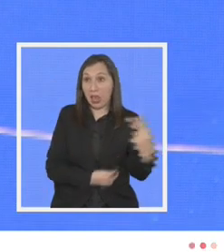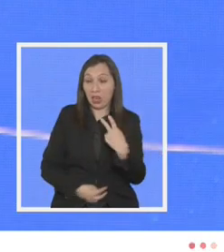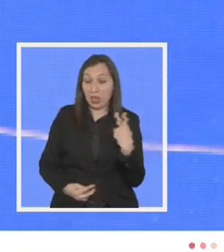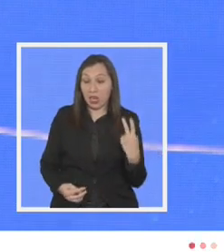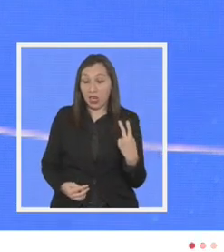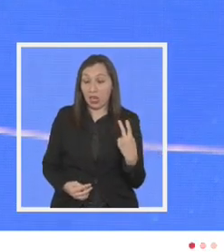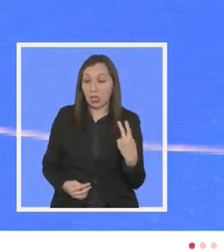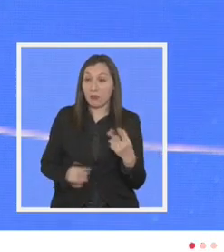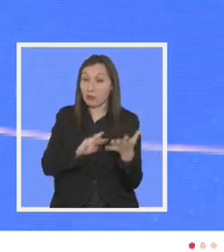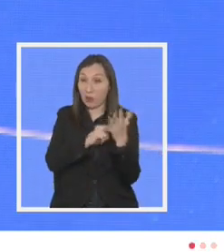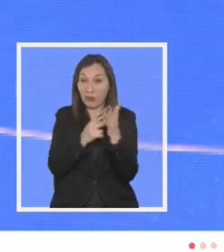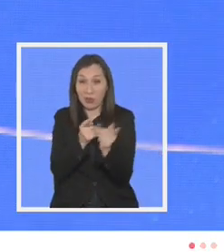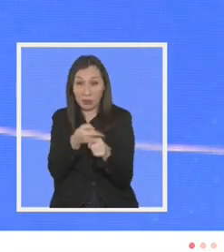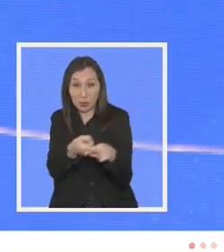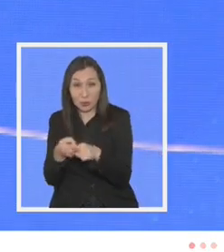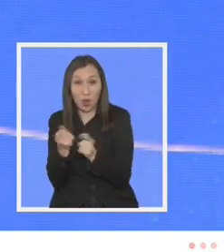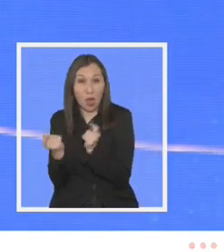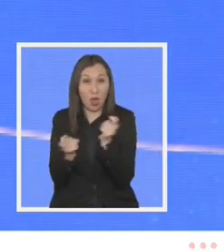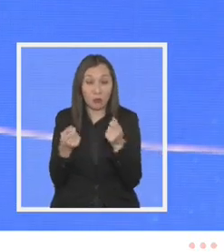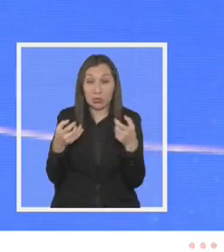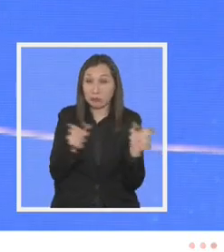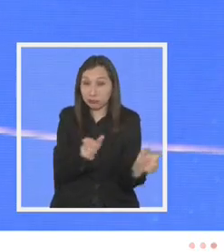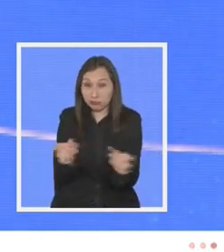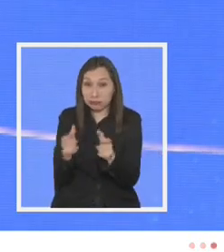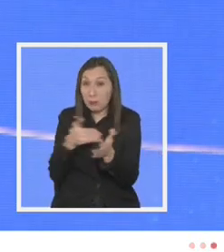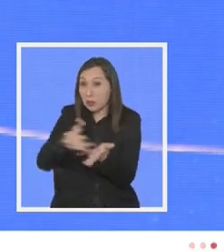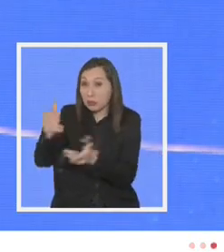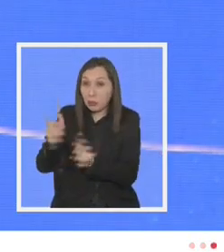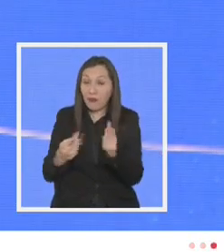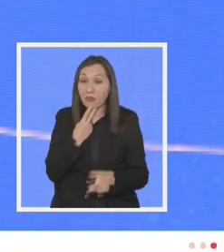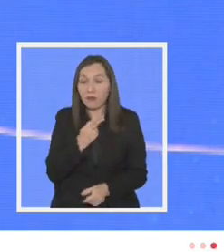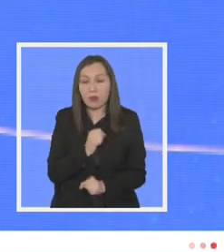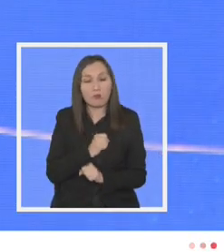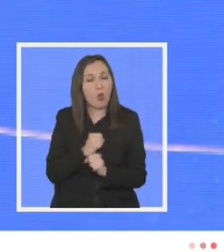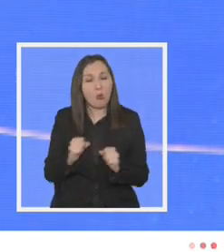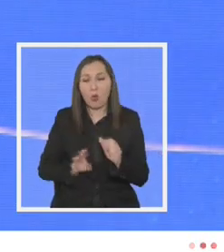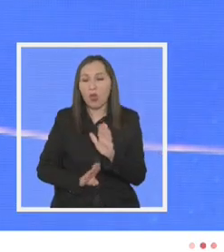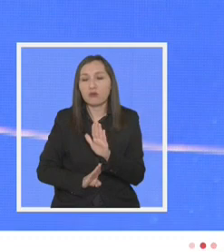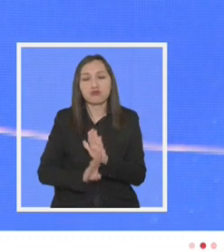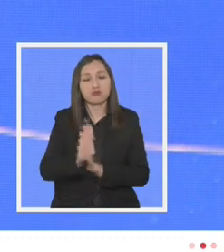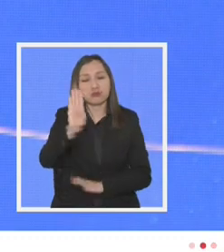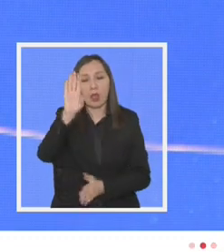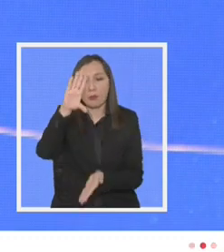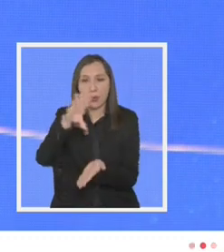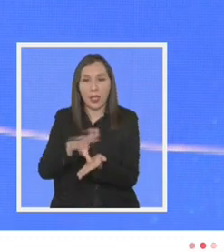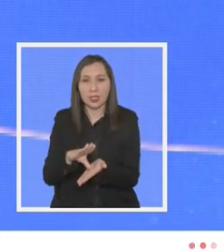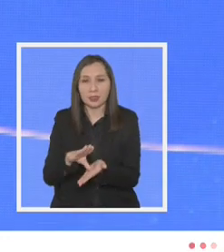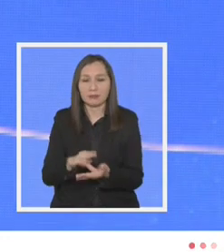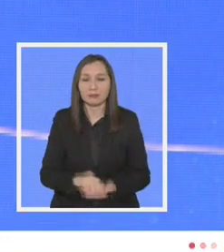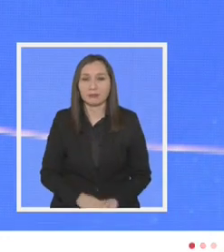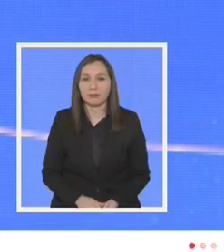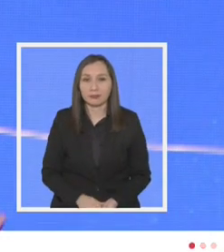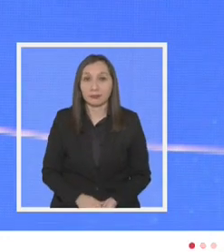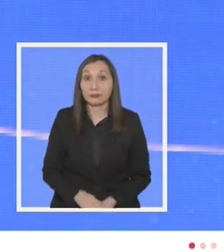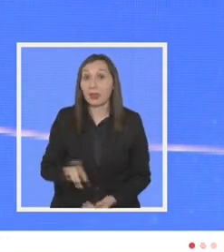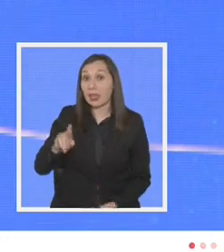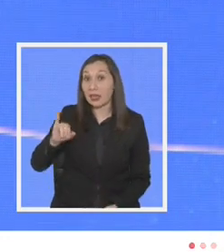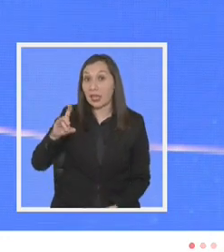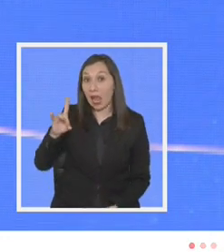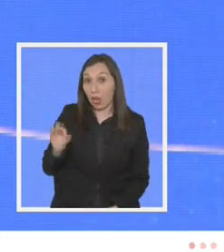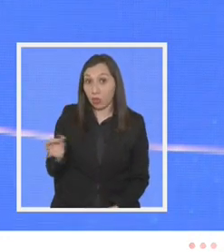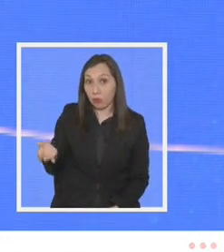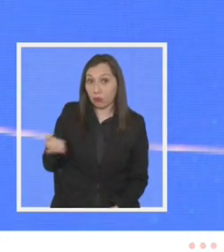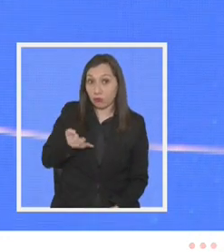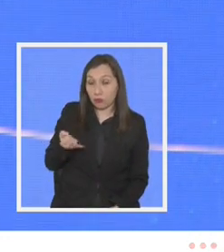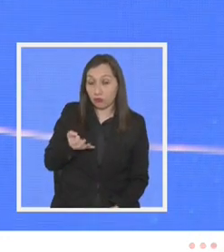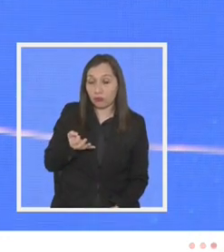con los problemas sociales económicos y de seguridad que viven millones de personas no vamos a progresar como país Ricardo por ejemplo nos